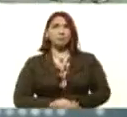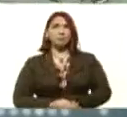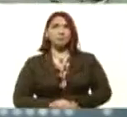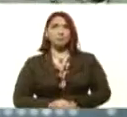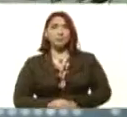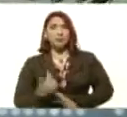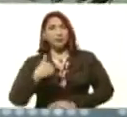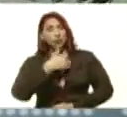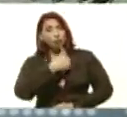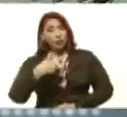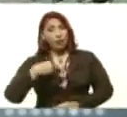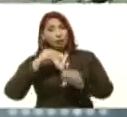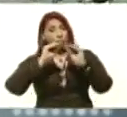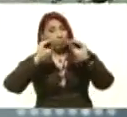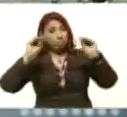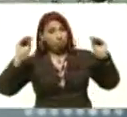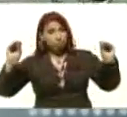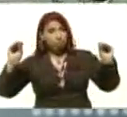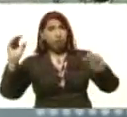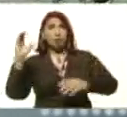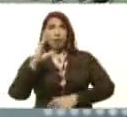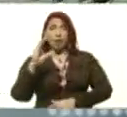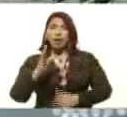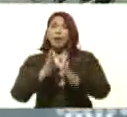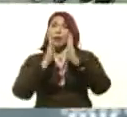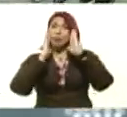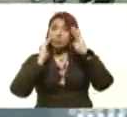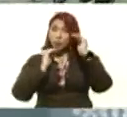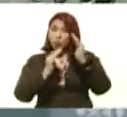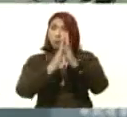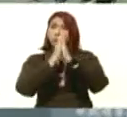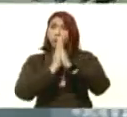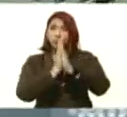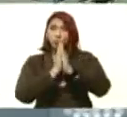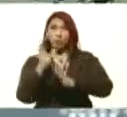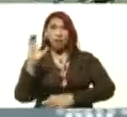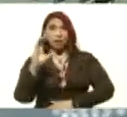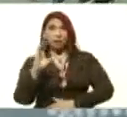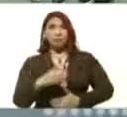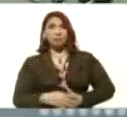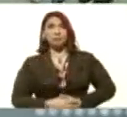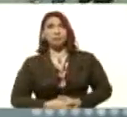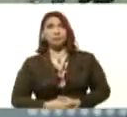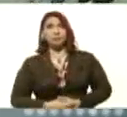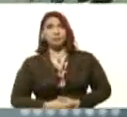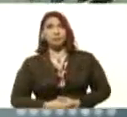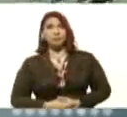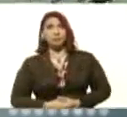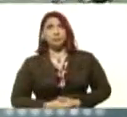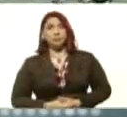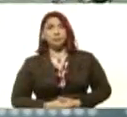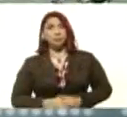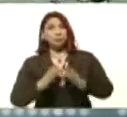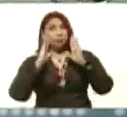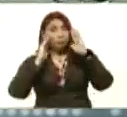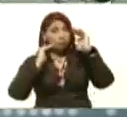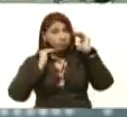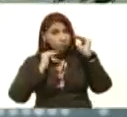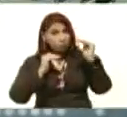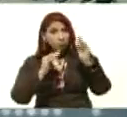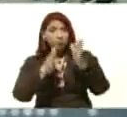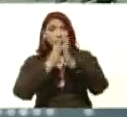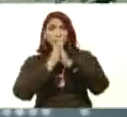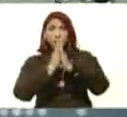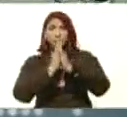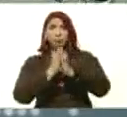Yo quiero alertar a la Gran Caracas, atención Gran Caracas, a la Gran Caracas, alerta, alerta, alerta,